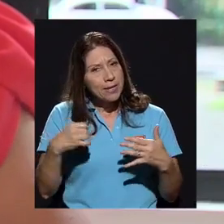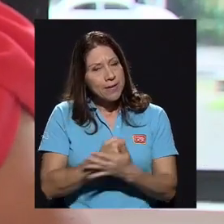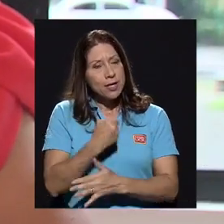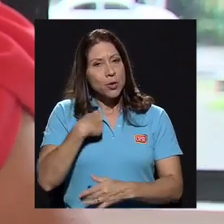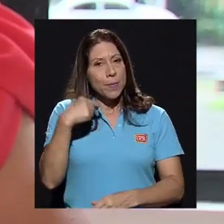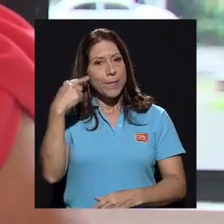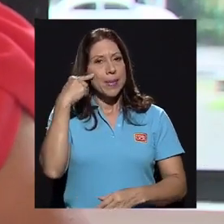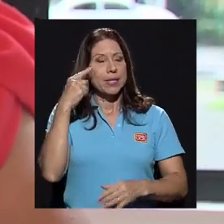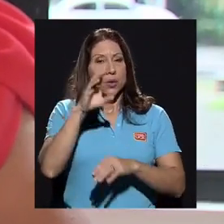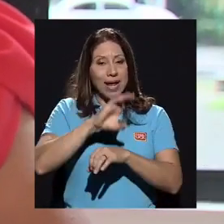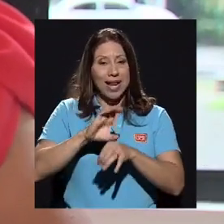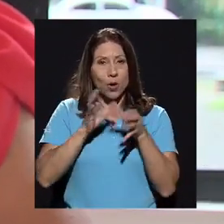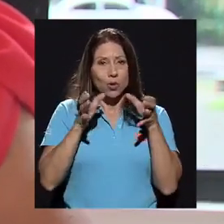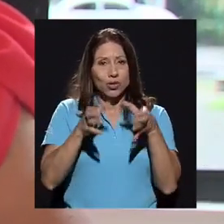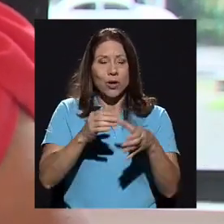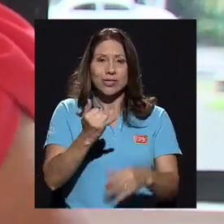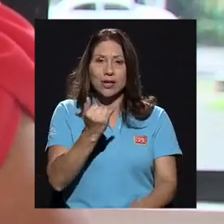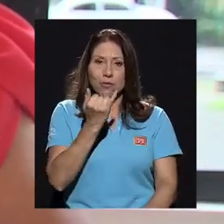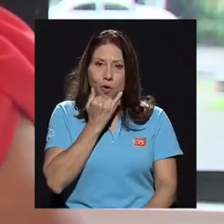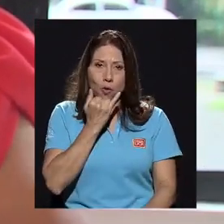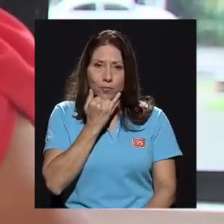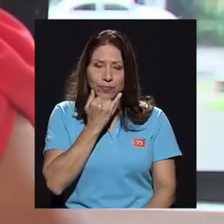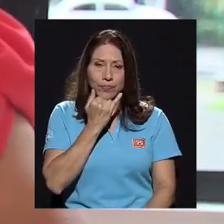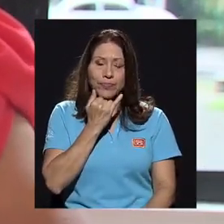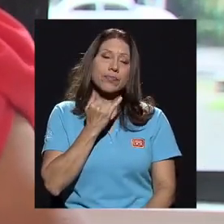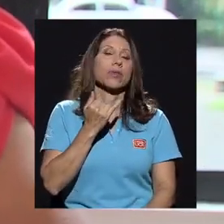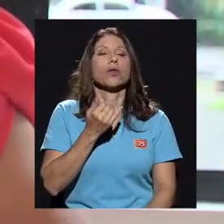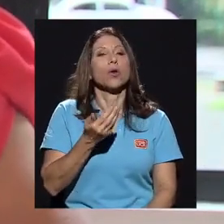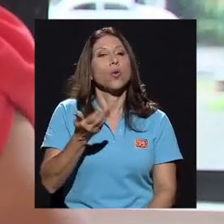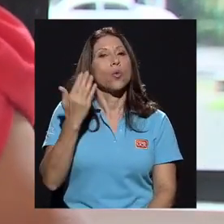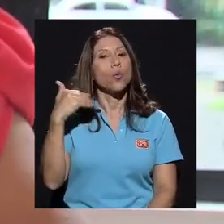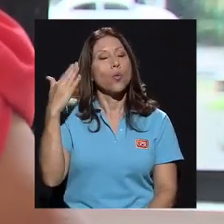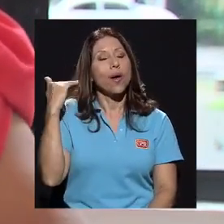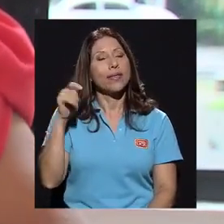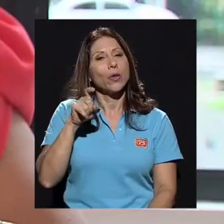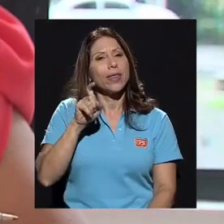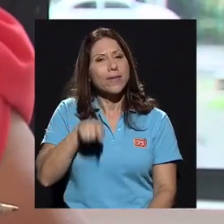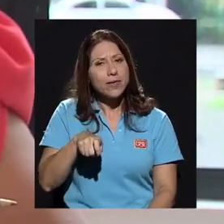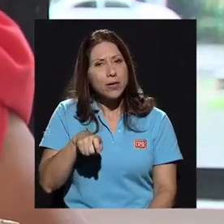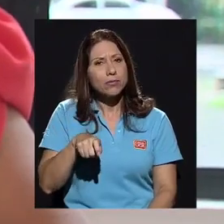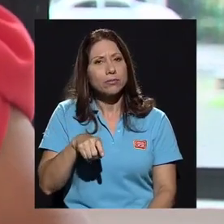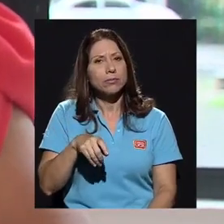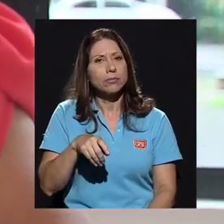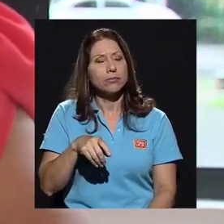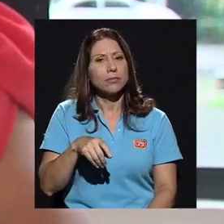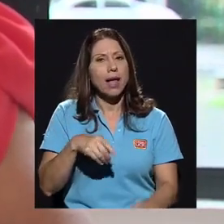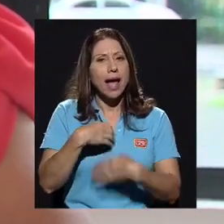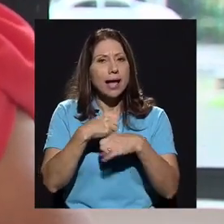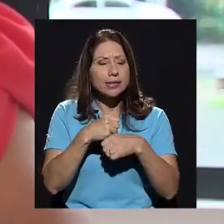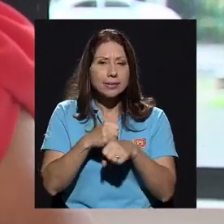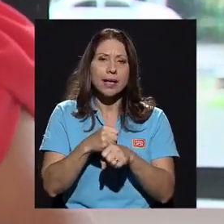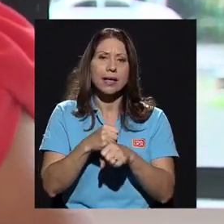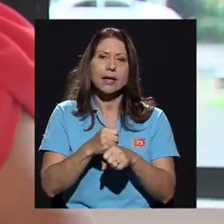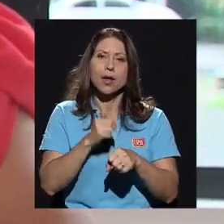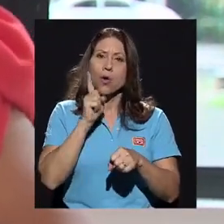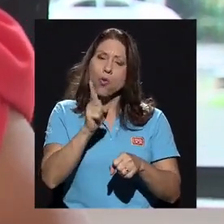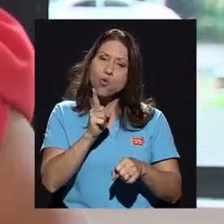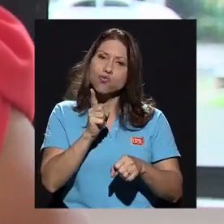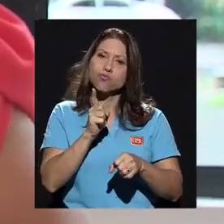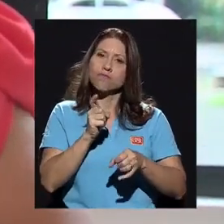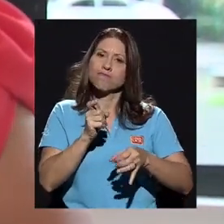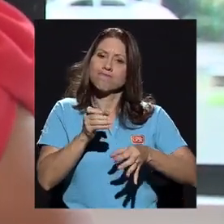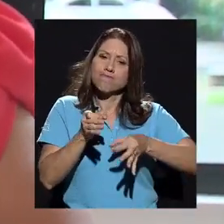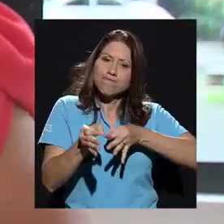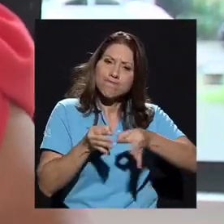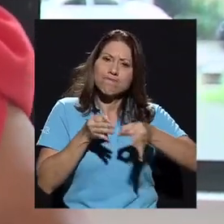equivocó y que cuando debió de haberse emitido un juicio objetivo